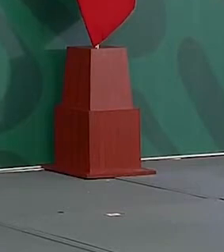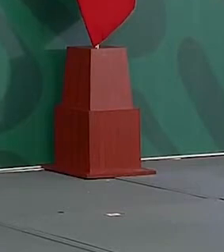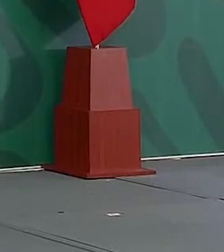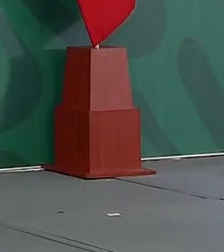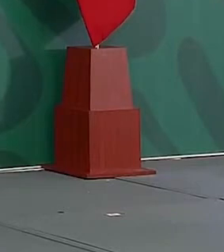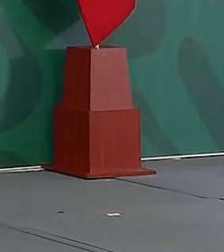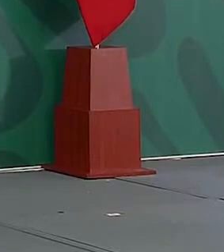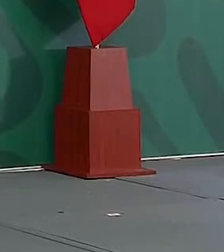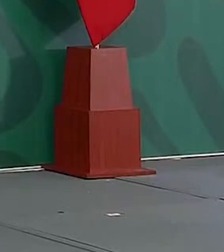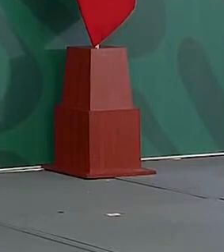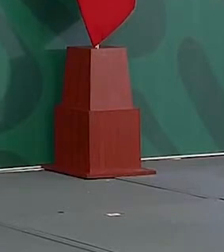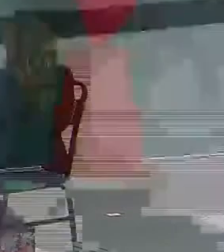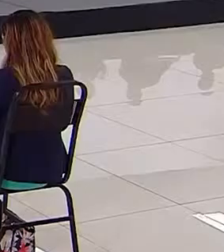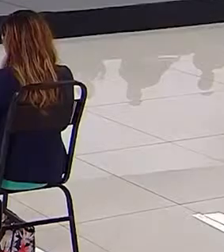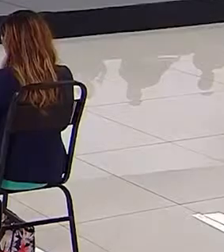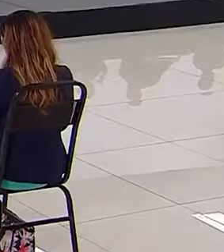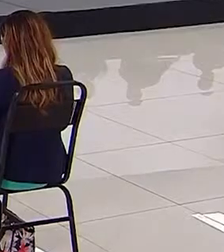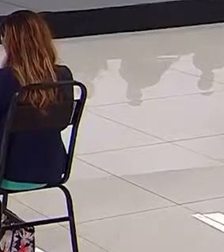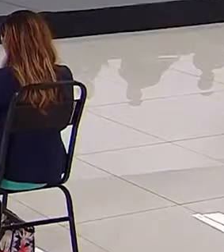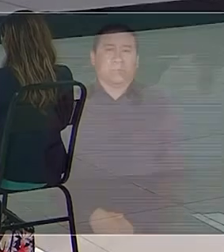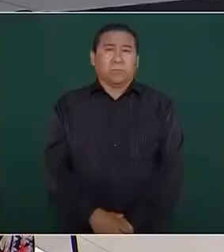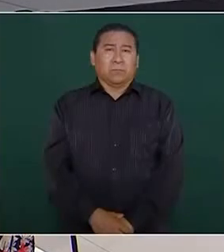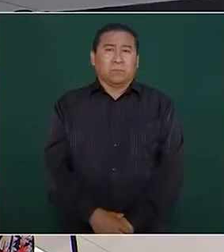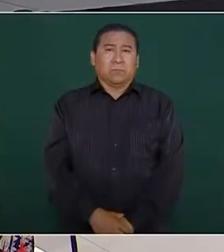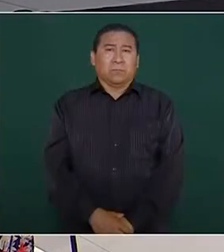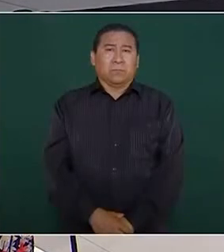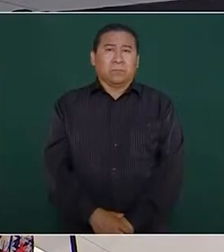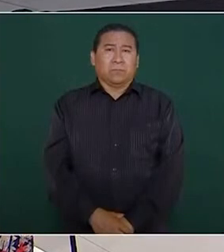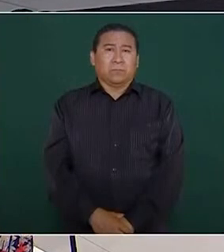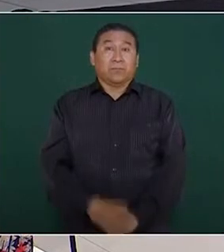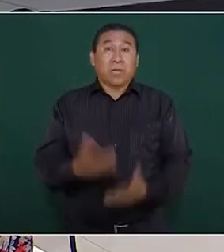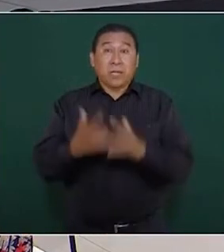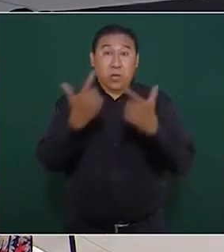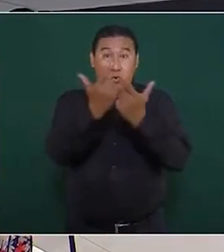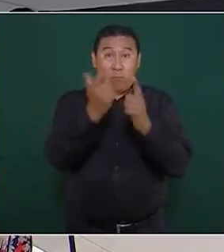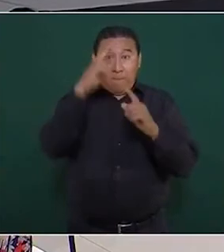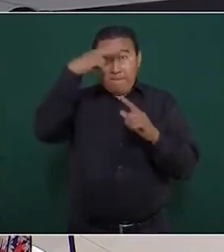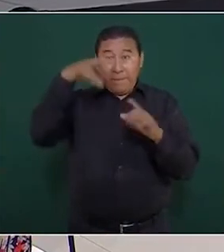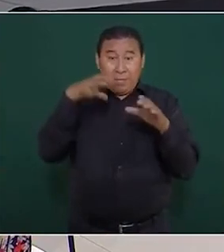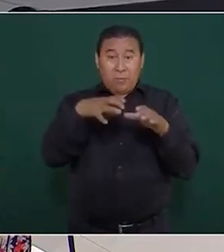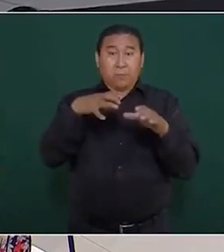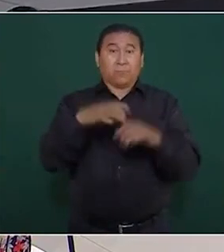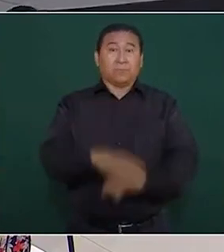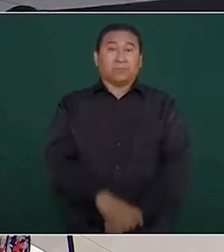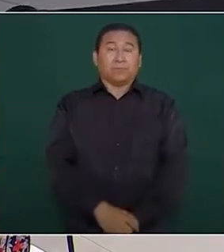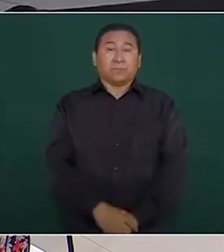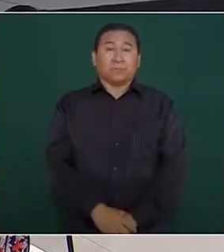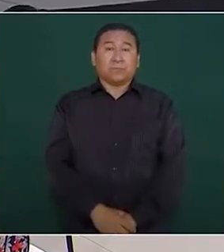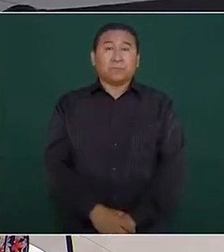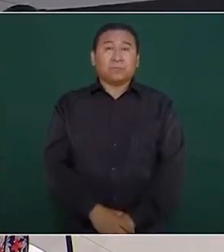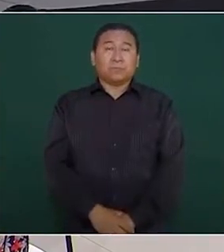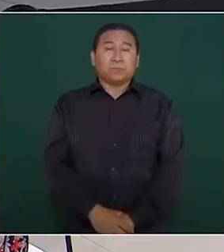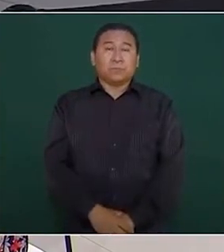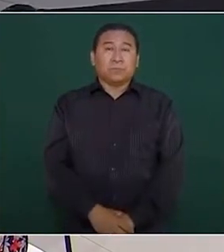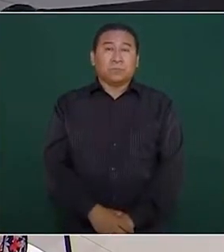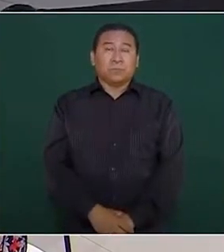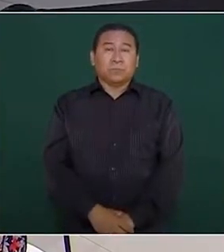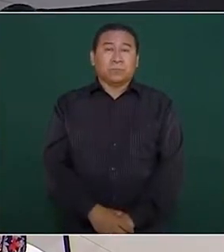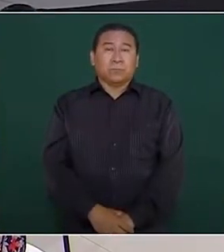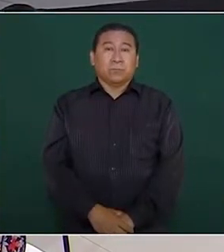Defensa. Aquí está Grupo México y